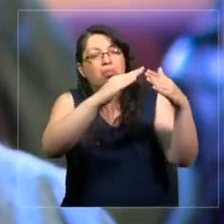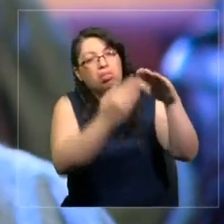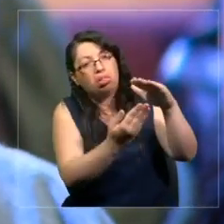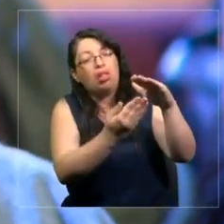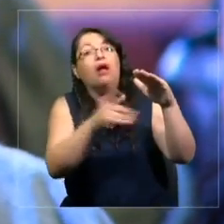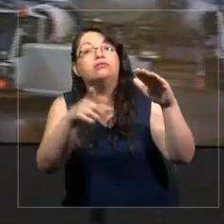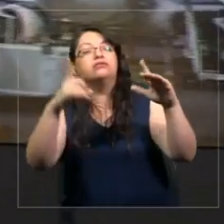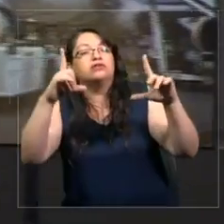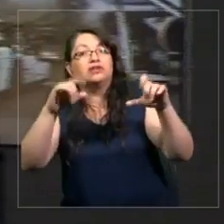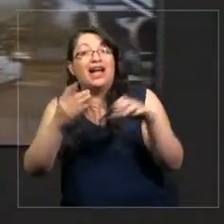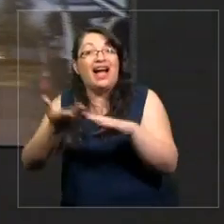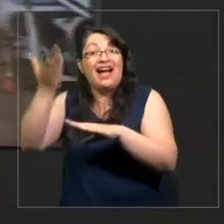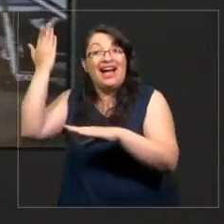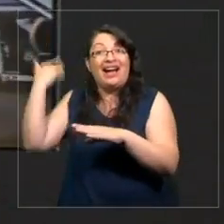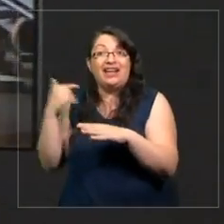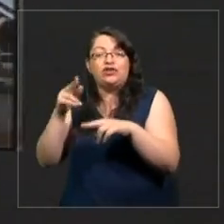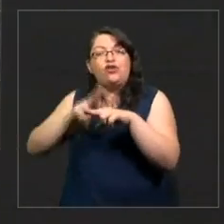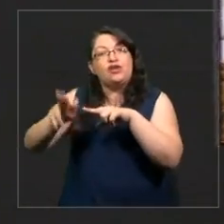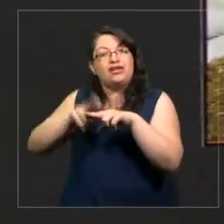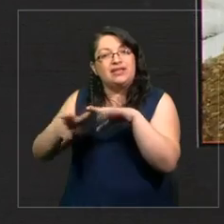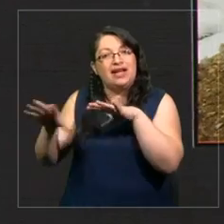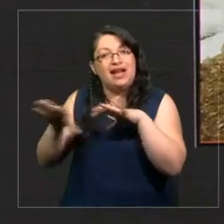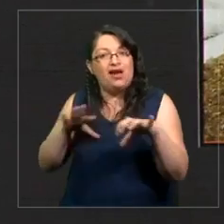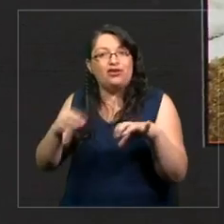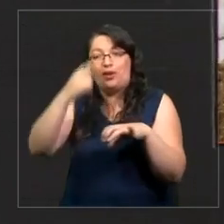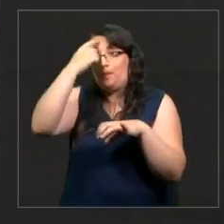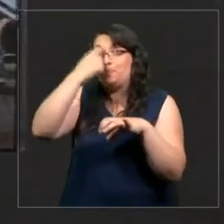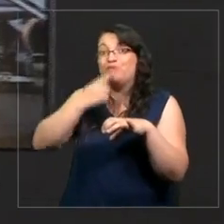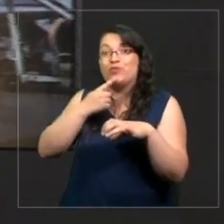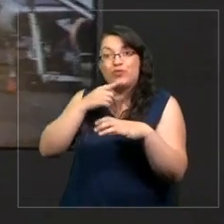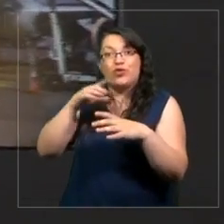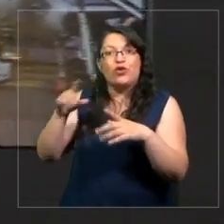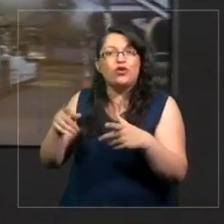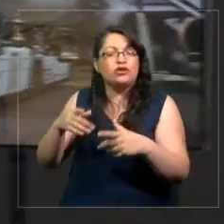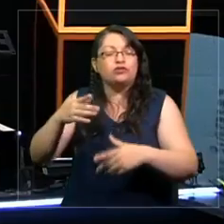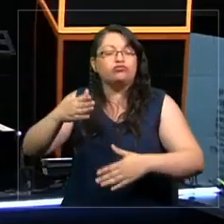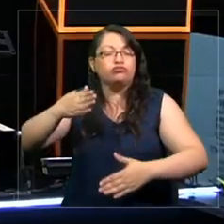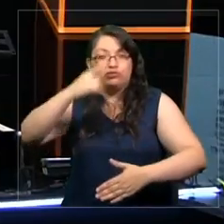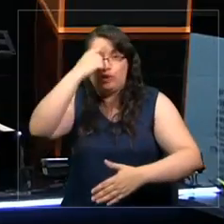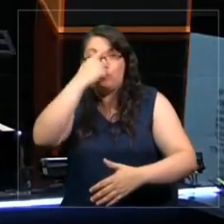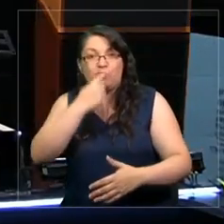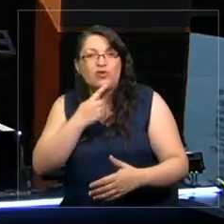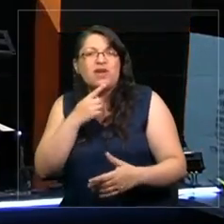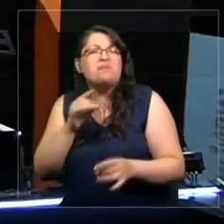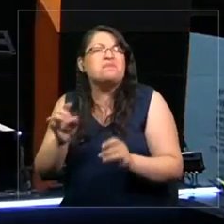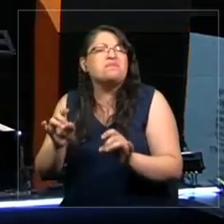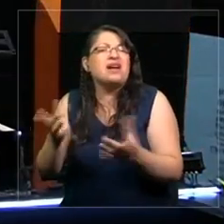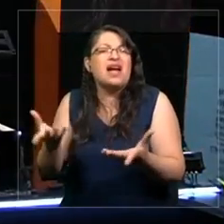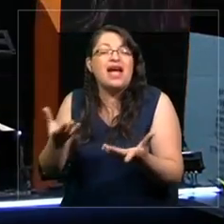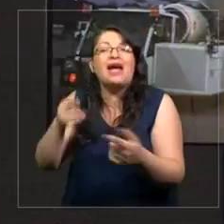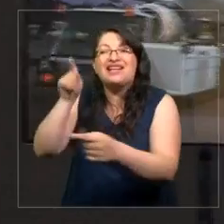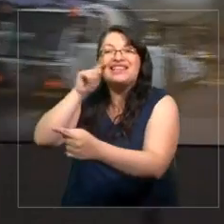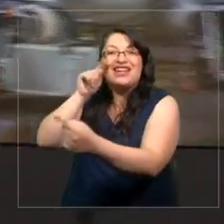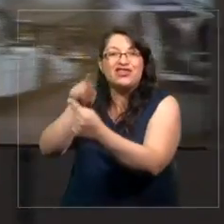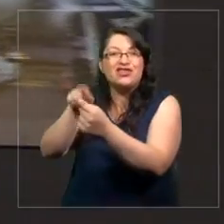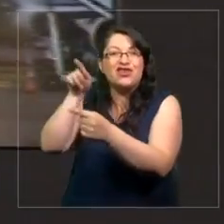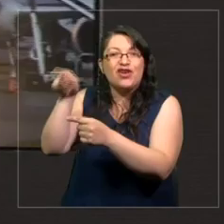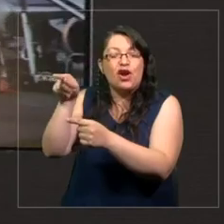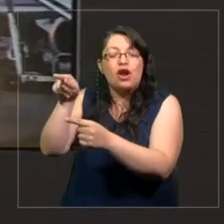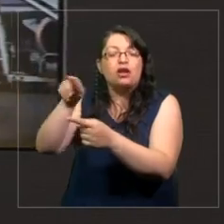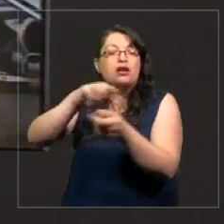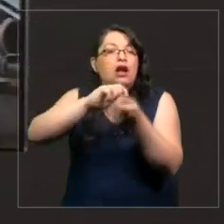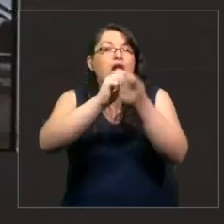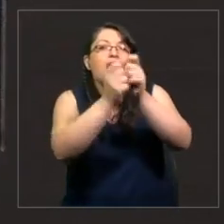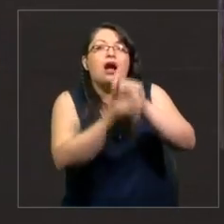se construían, donde se elaboraban monumentos, esculturas, especialmente para que tuvieran ese rol monumental, a un